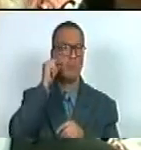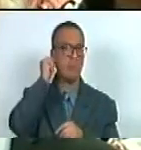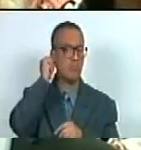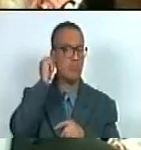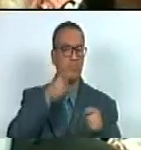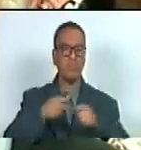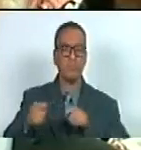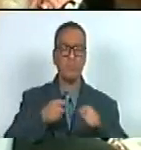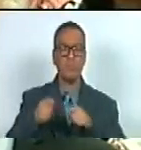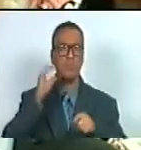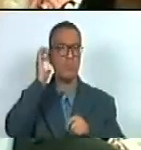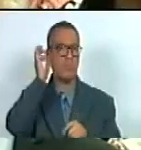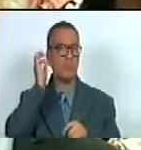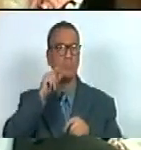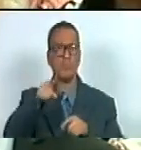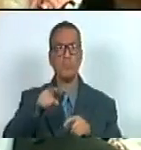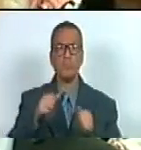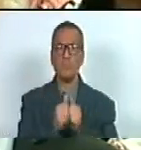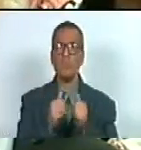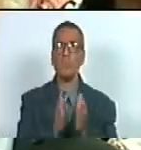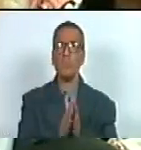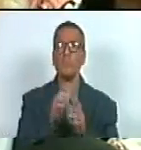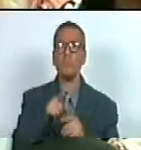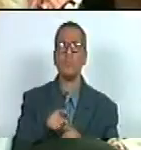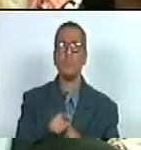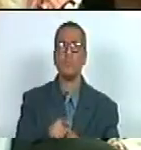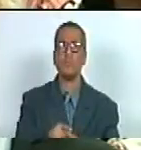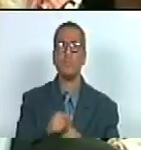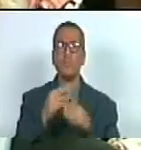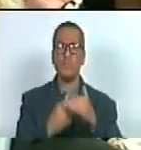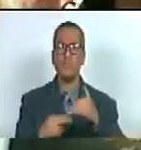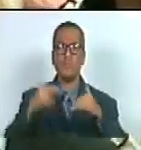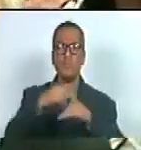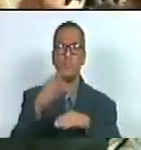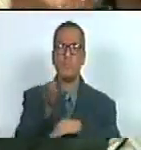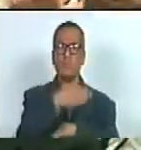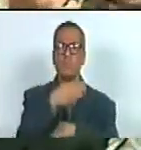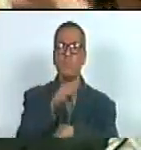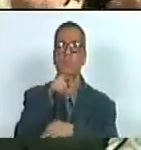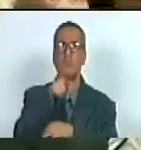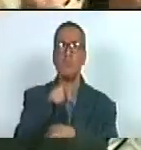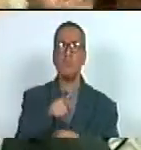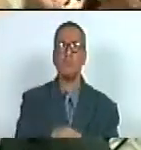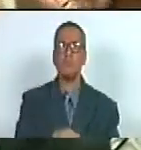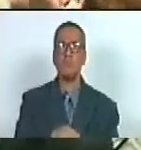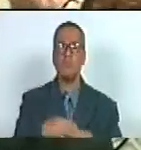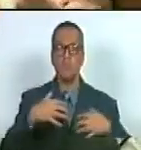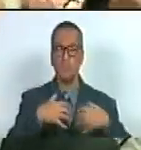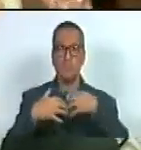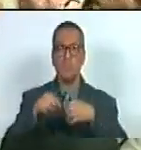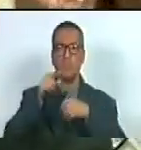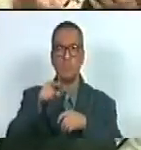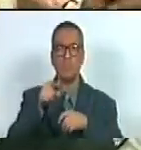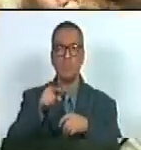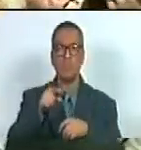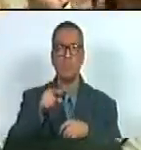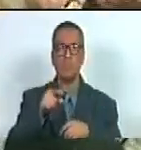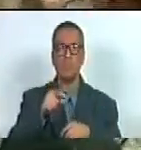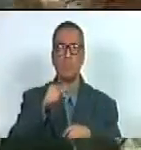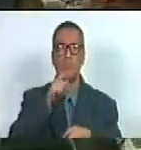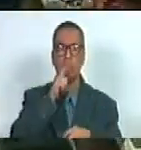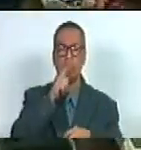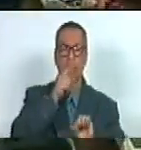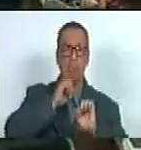movimiento de mujeres en el estado para enarbolar las banderas de lucha contra esa aberrante pero